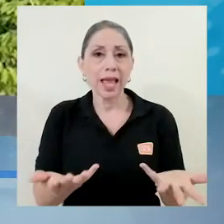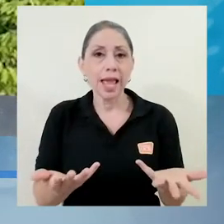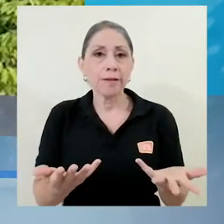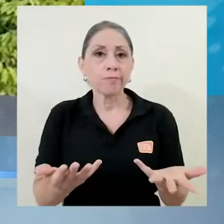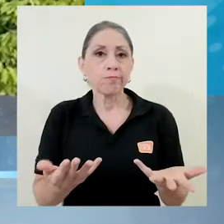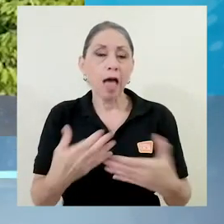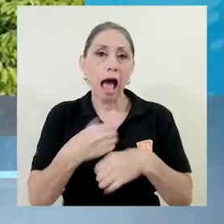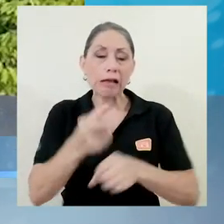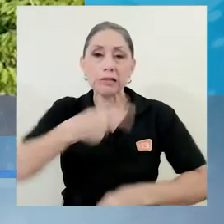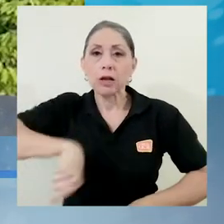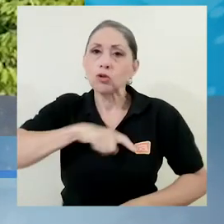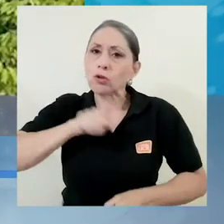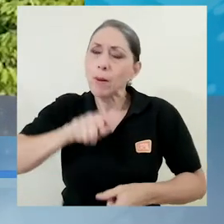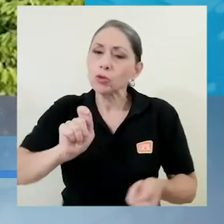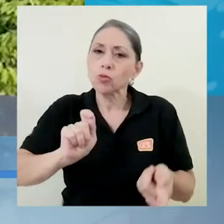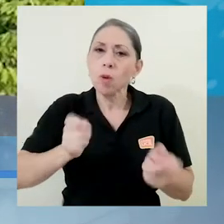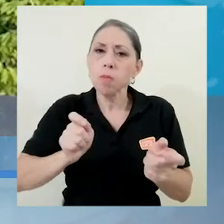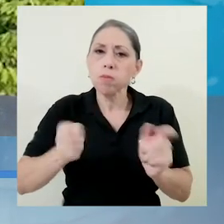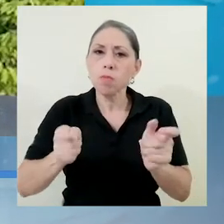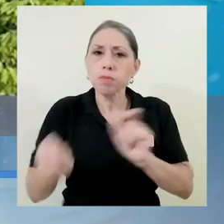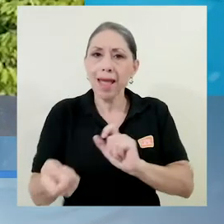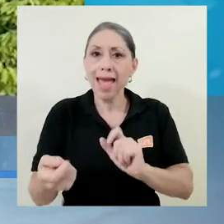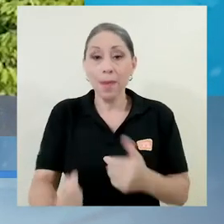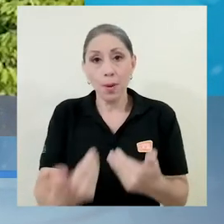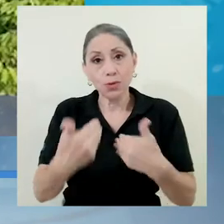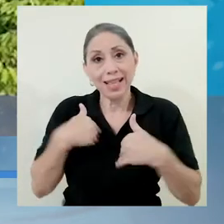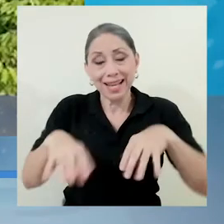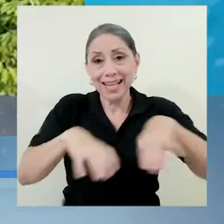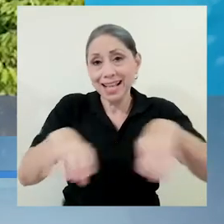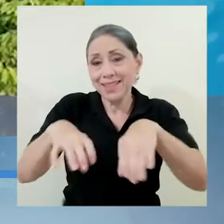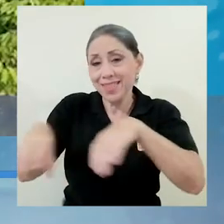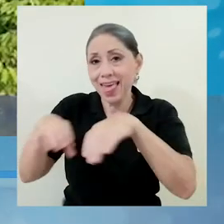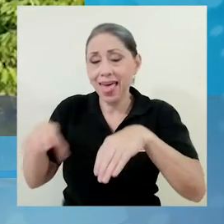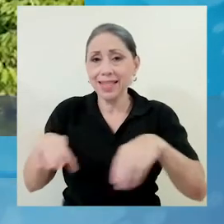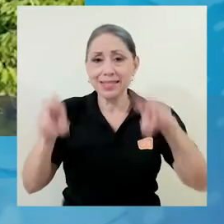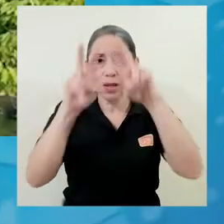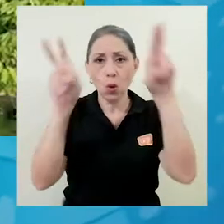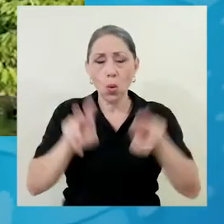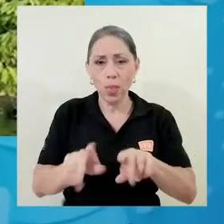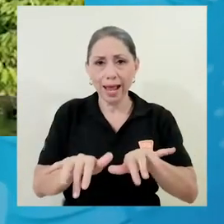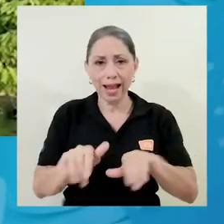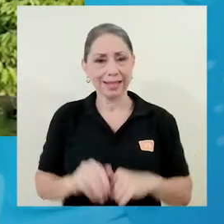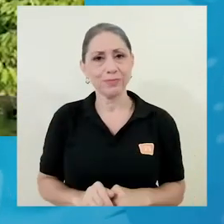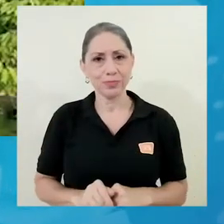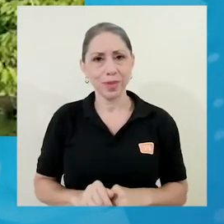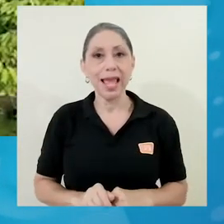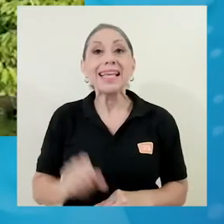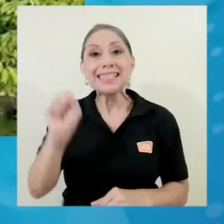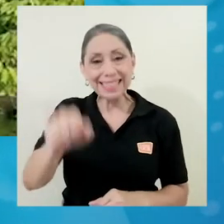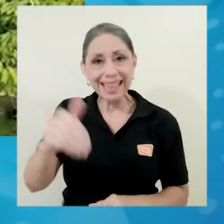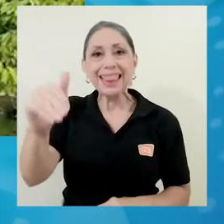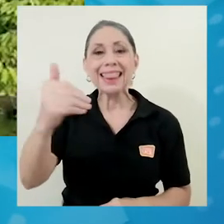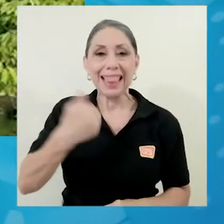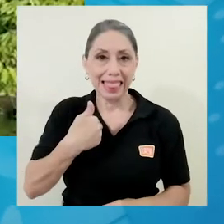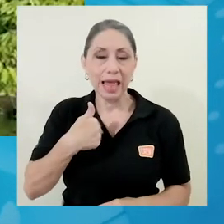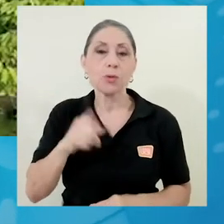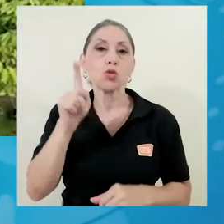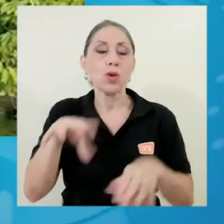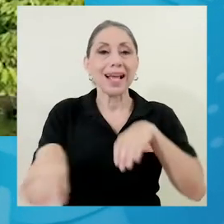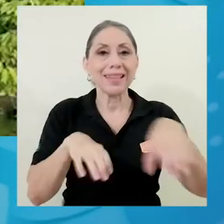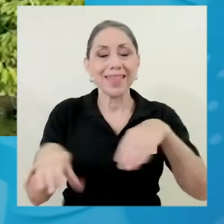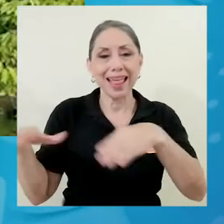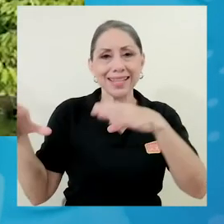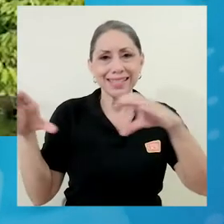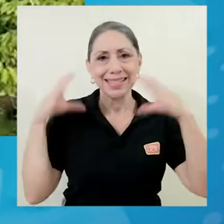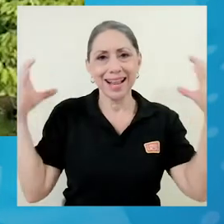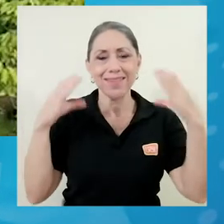a cambiar y a tener una serie de actividades más bien de carácter virtual. Sí tendremos la actividad de celebración del